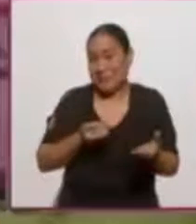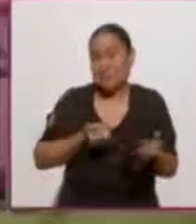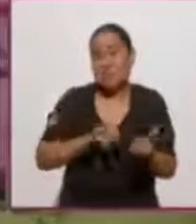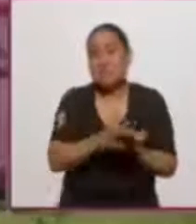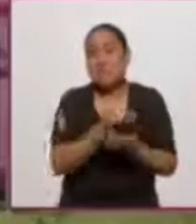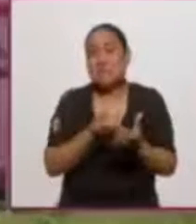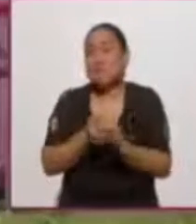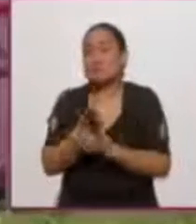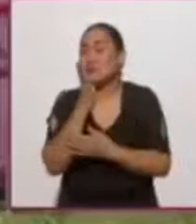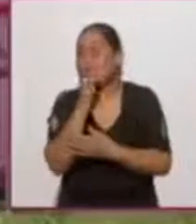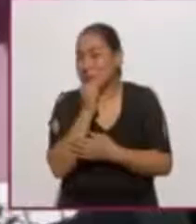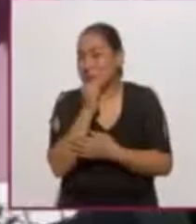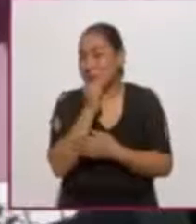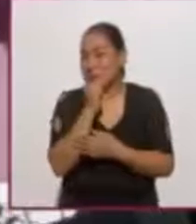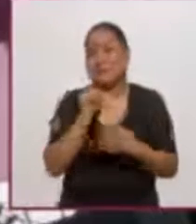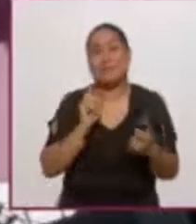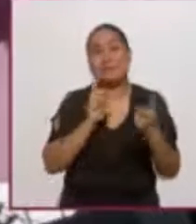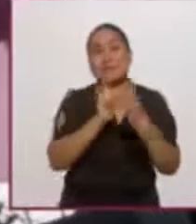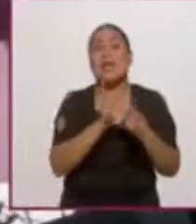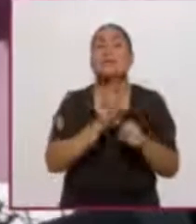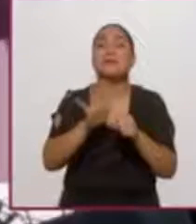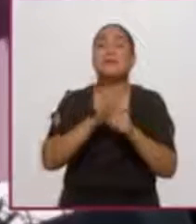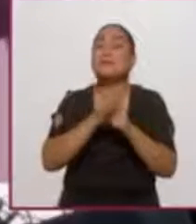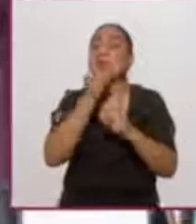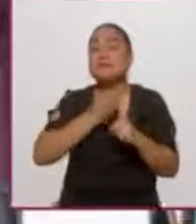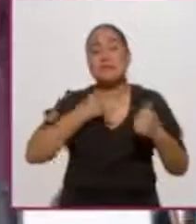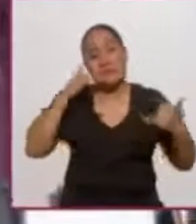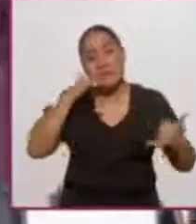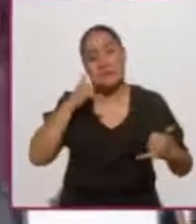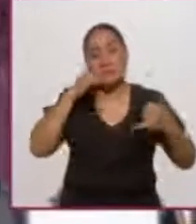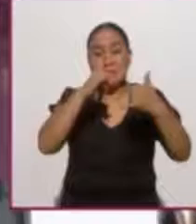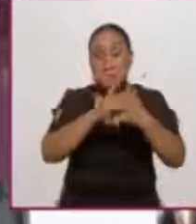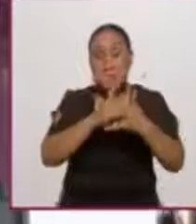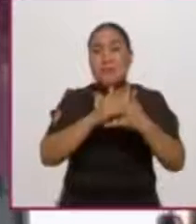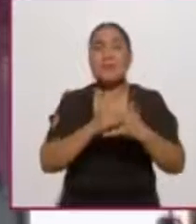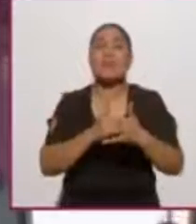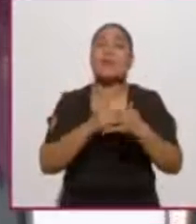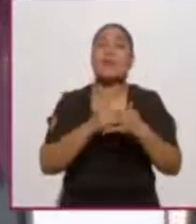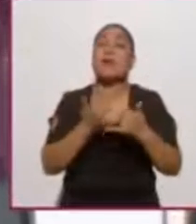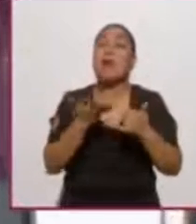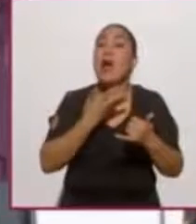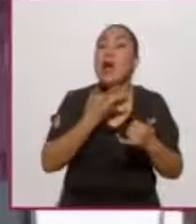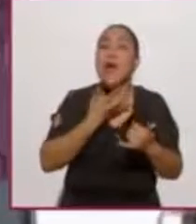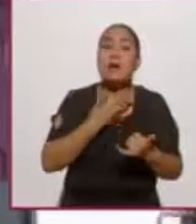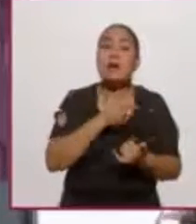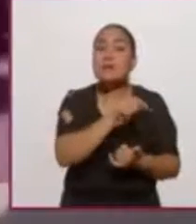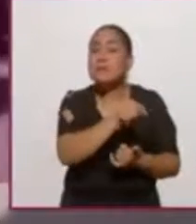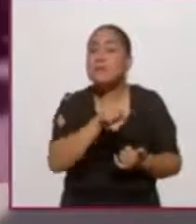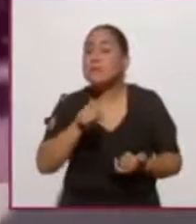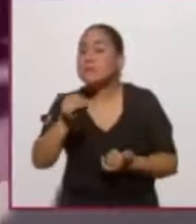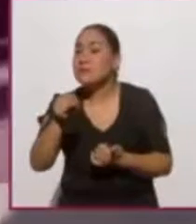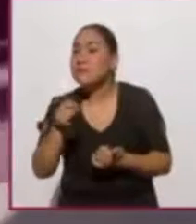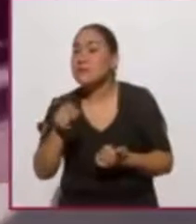nacionales cara a cara, esta es una medición telefónica, tiene un sesgo de mayor urbanidad, mayor ingreso,